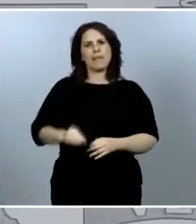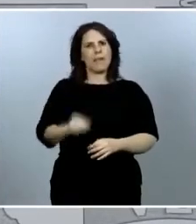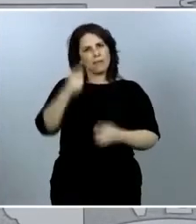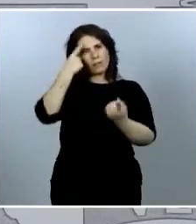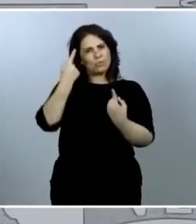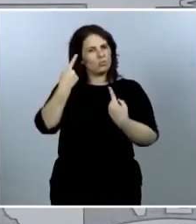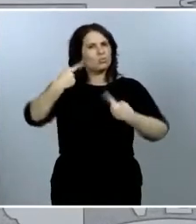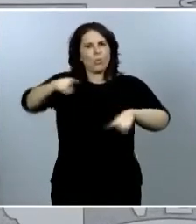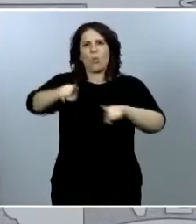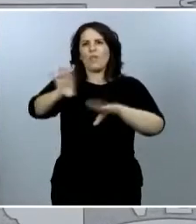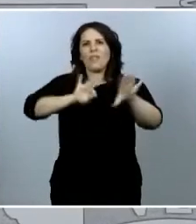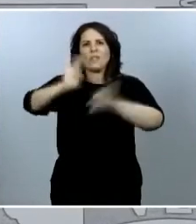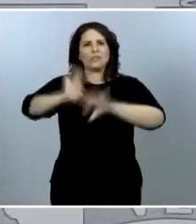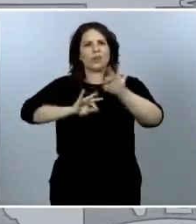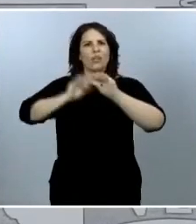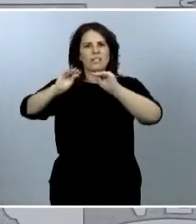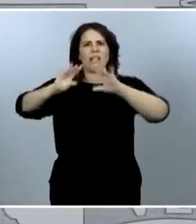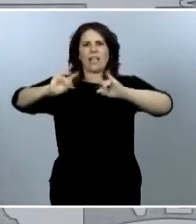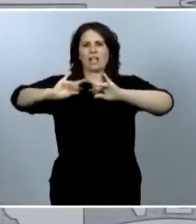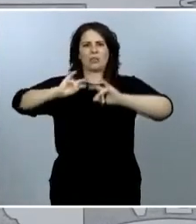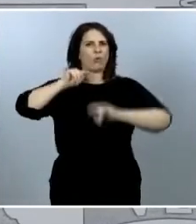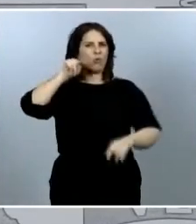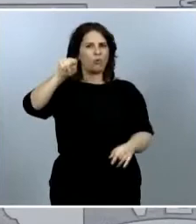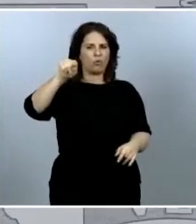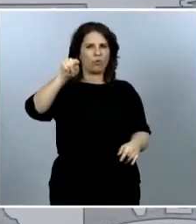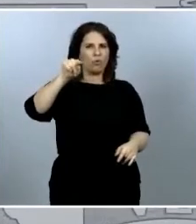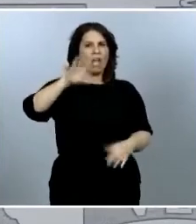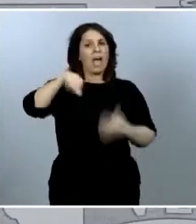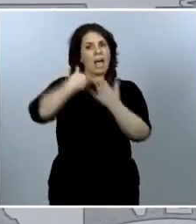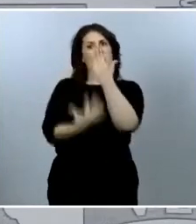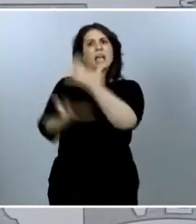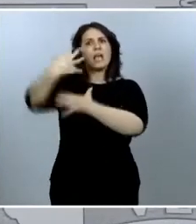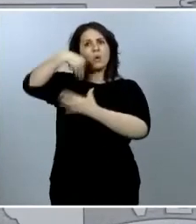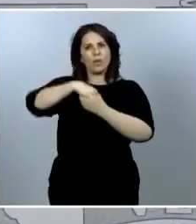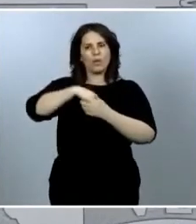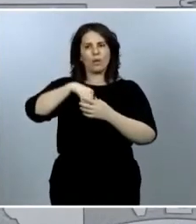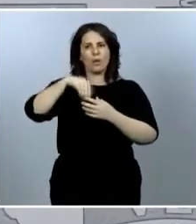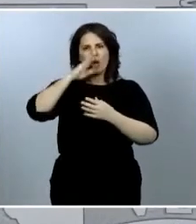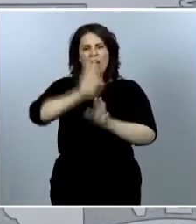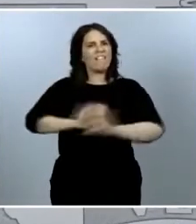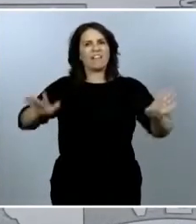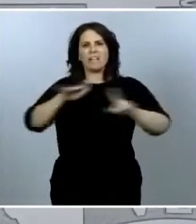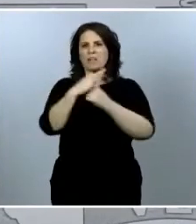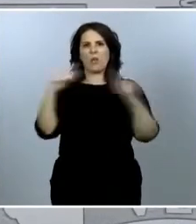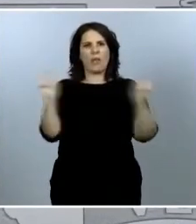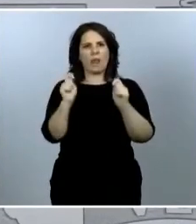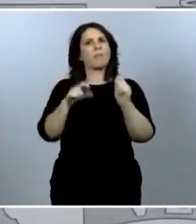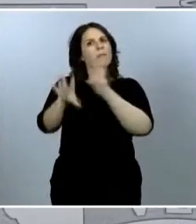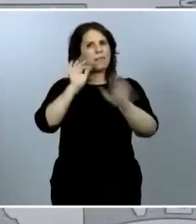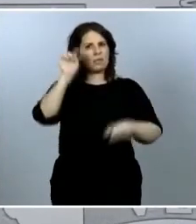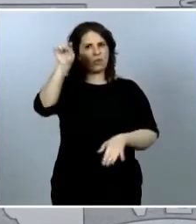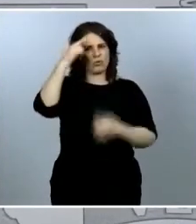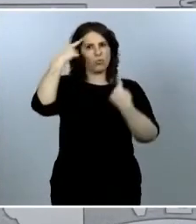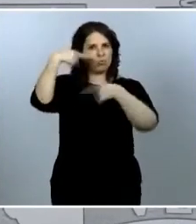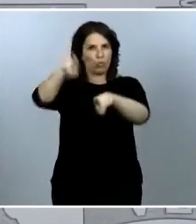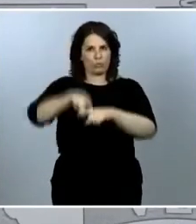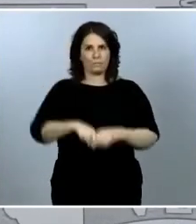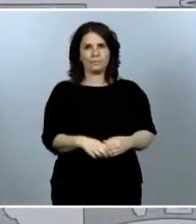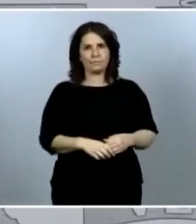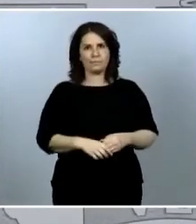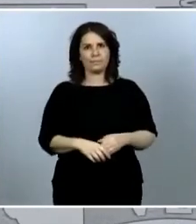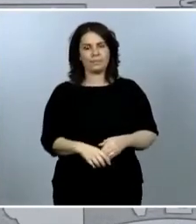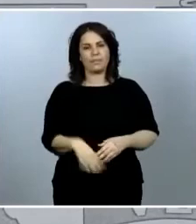a su territorio, incluida la finalización del propio estado de alarma. Por tanto, el estado de alarma,